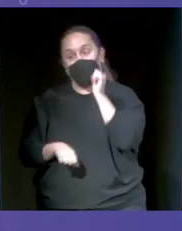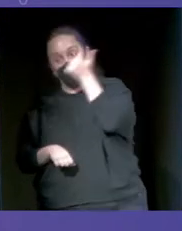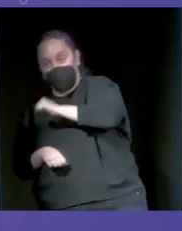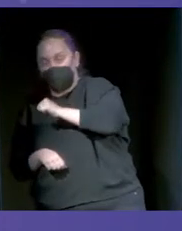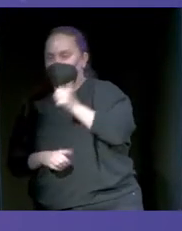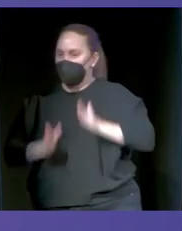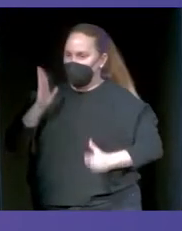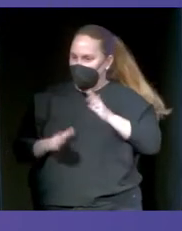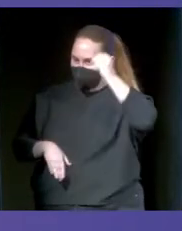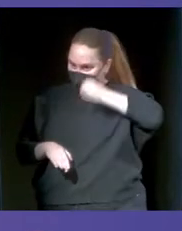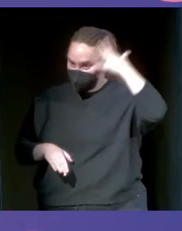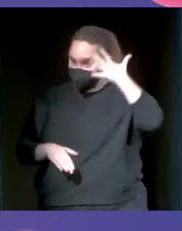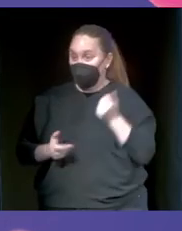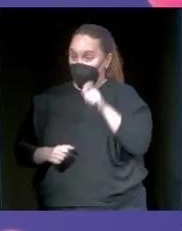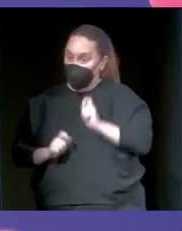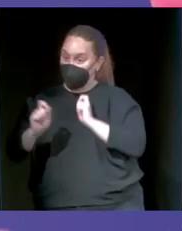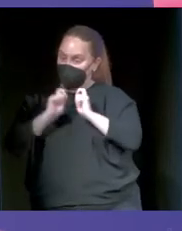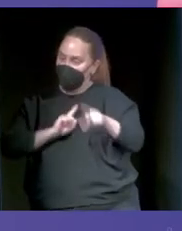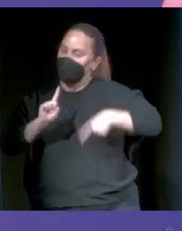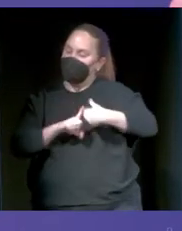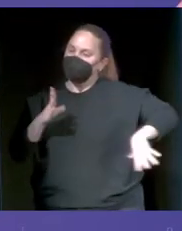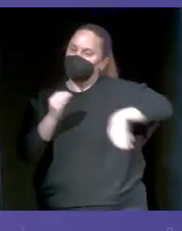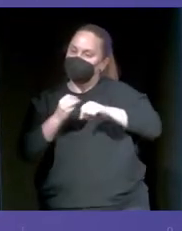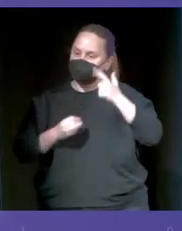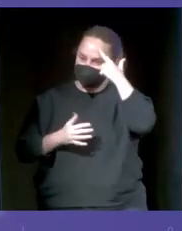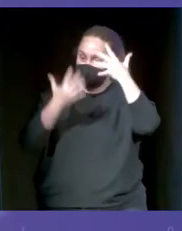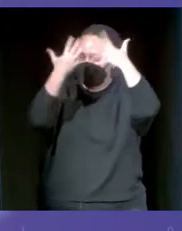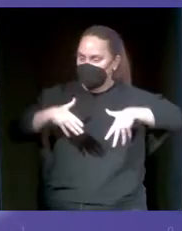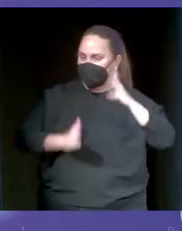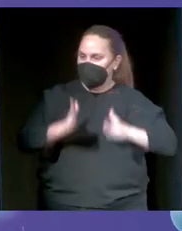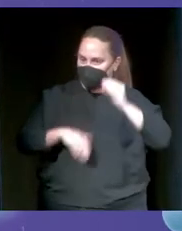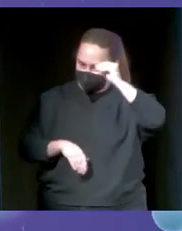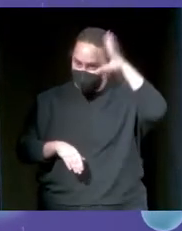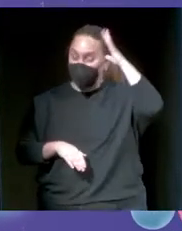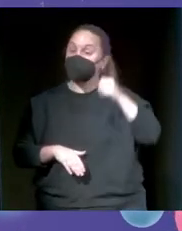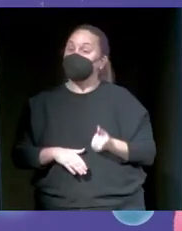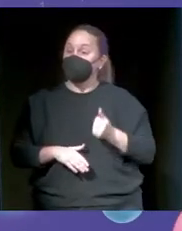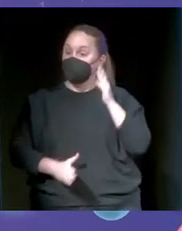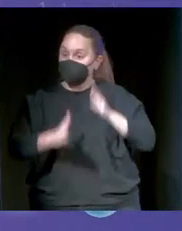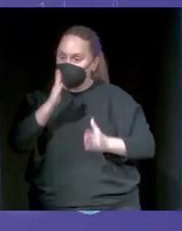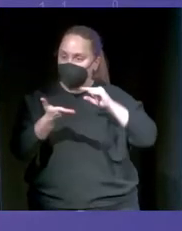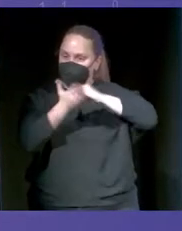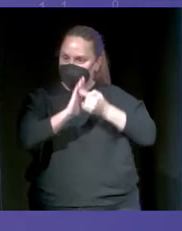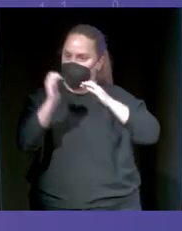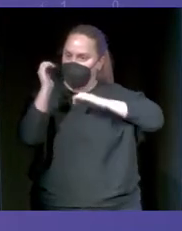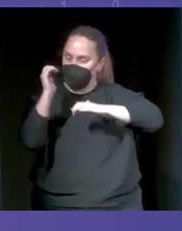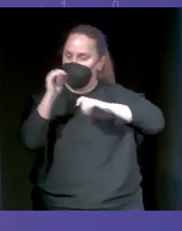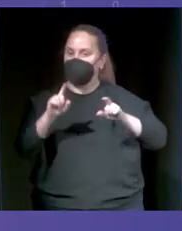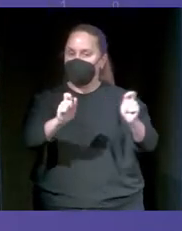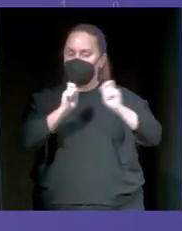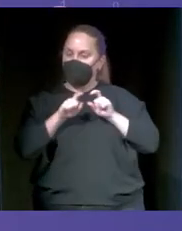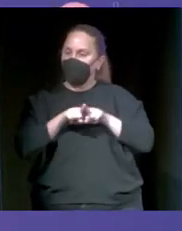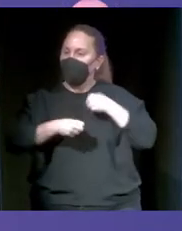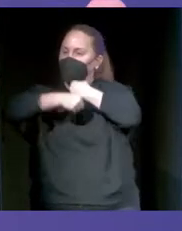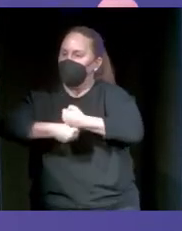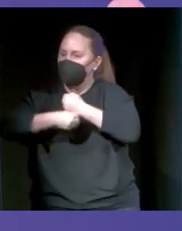periodista y la inteligencia artificial. La inteligencia artificial aquí va a jugar el rol, el papel del caballo. Va a